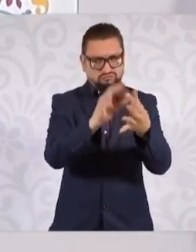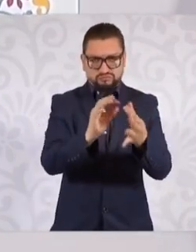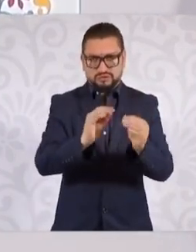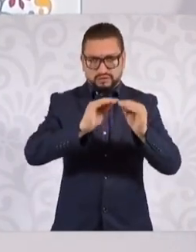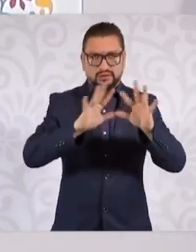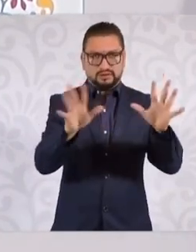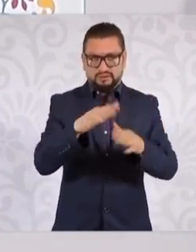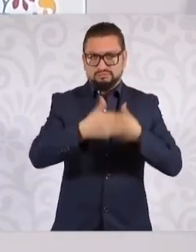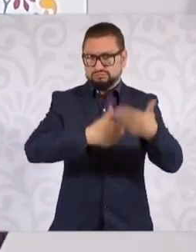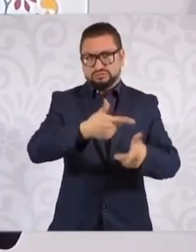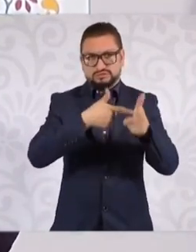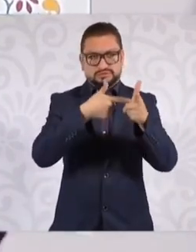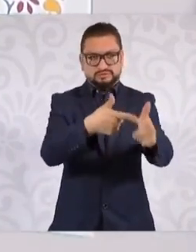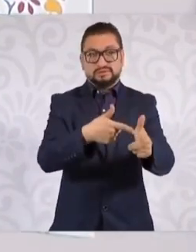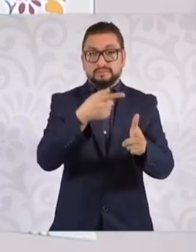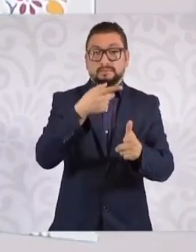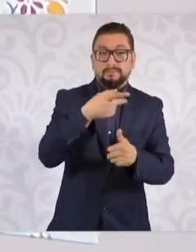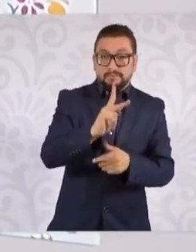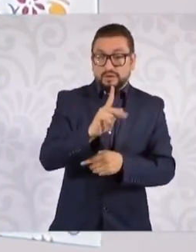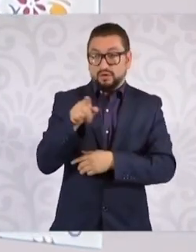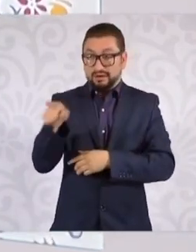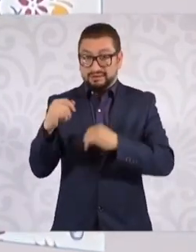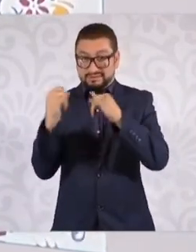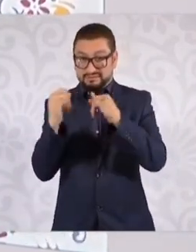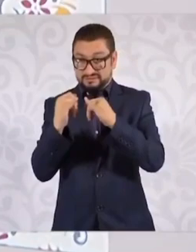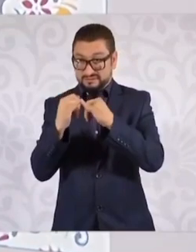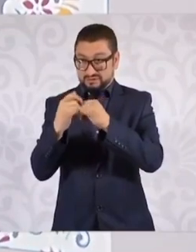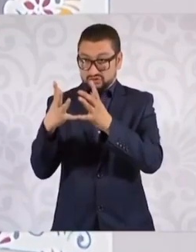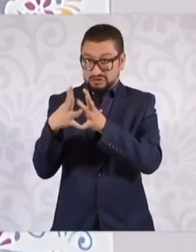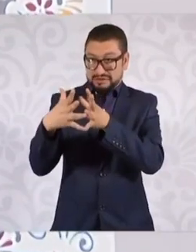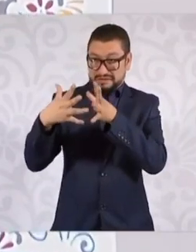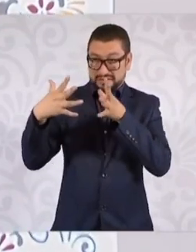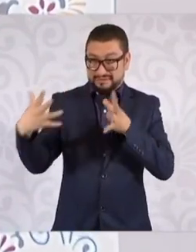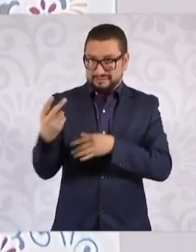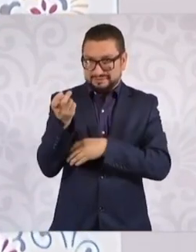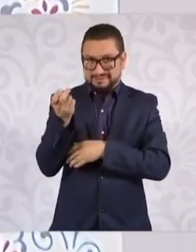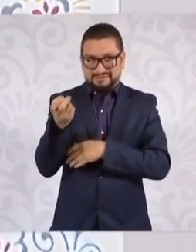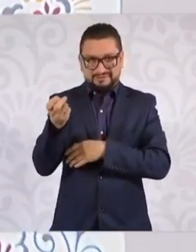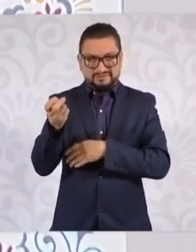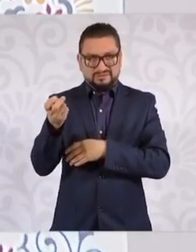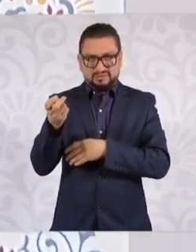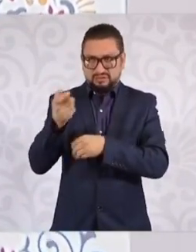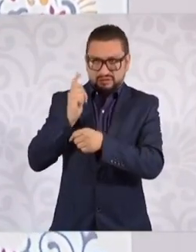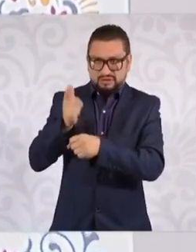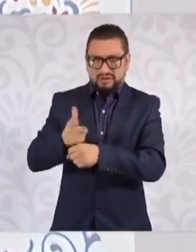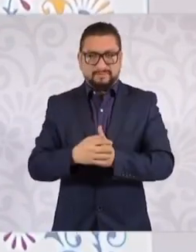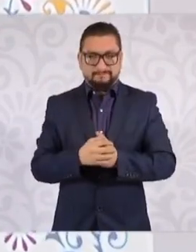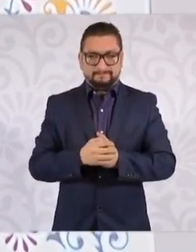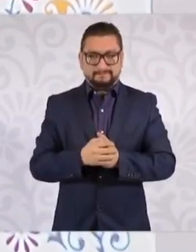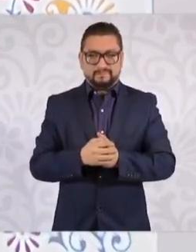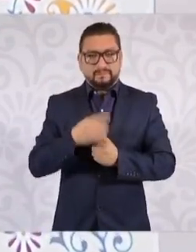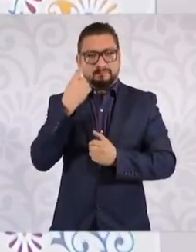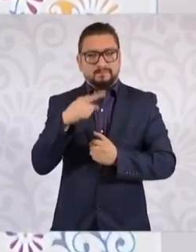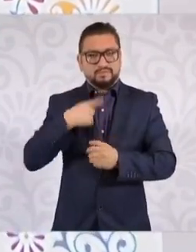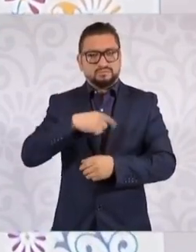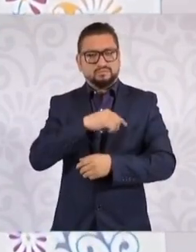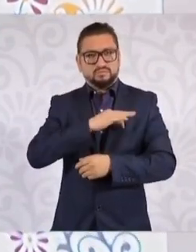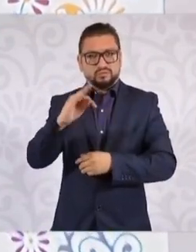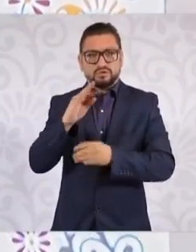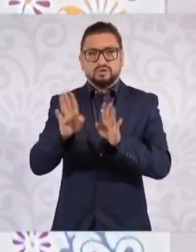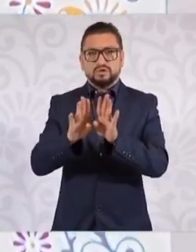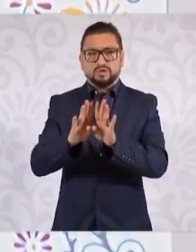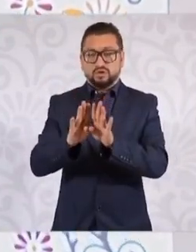transparencia continúen. El asunto es si requerimos una institución del tamaño del INAI, que tiene señalamientos de corrupción, para poder seguir